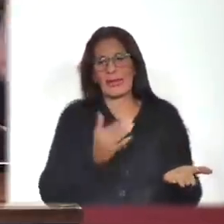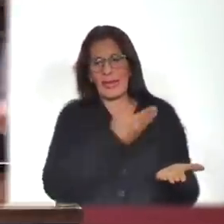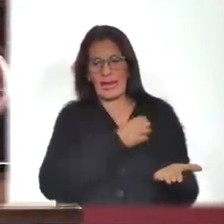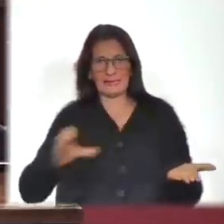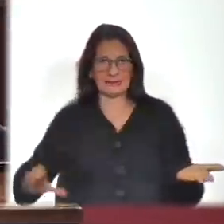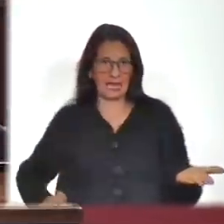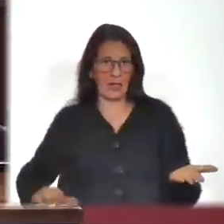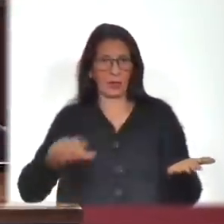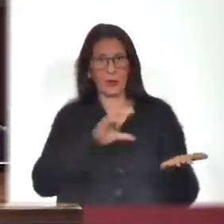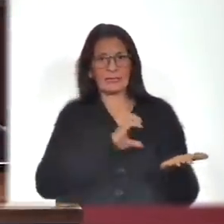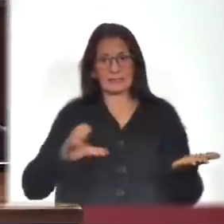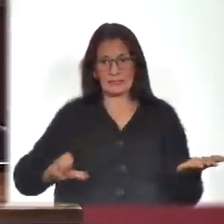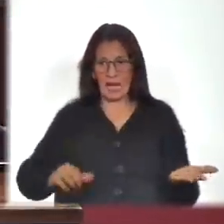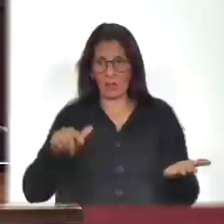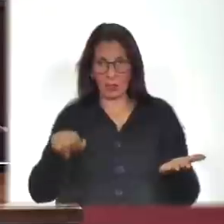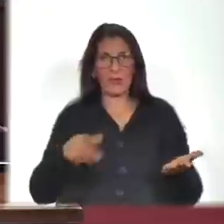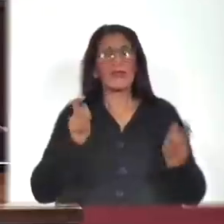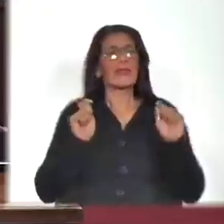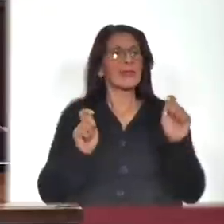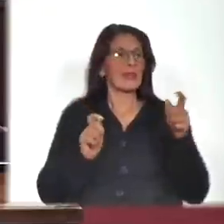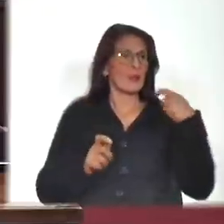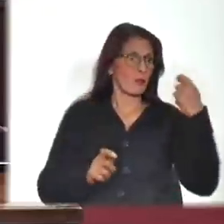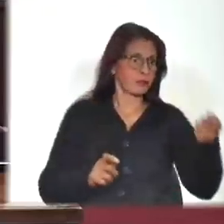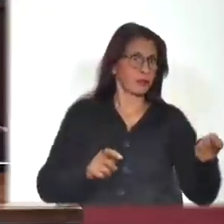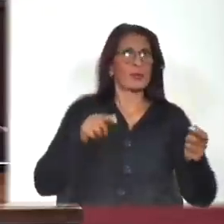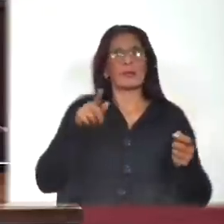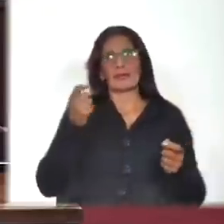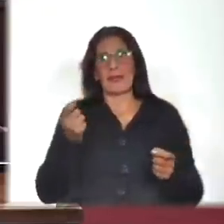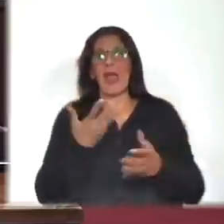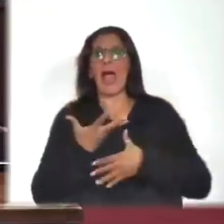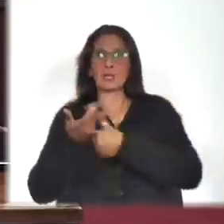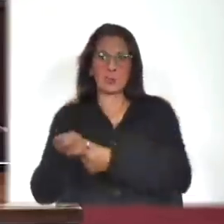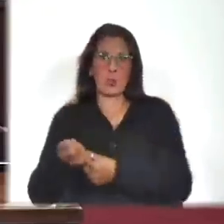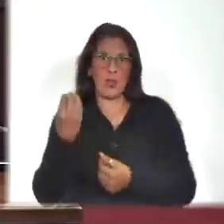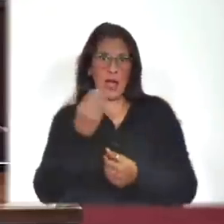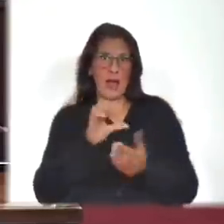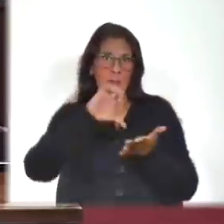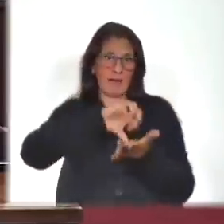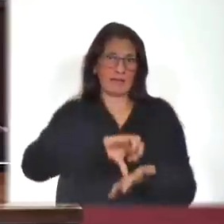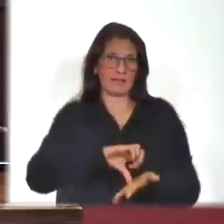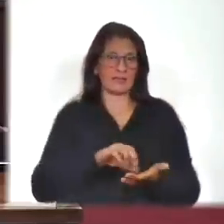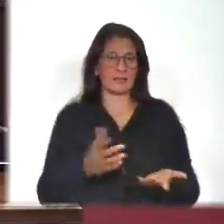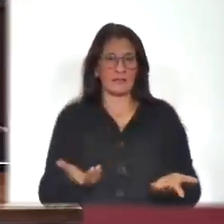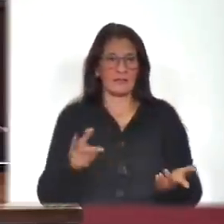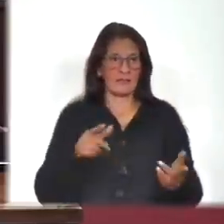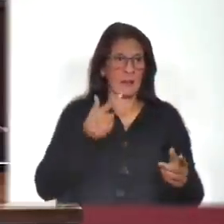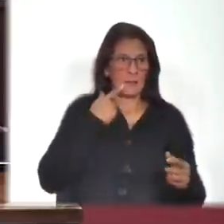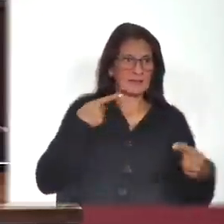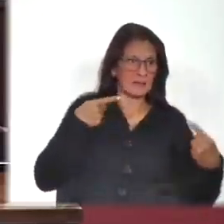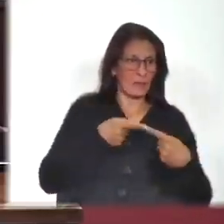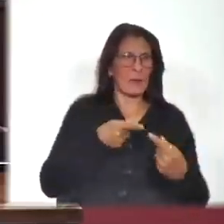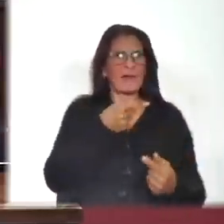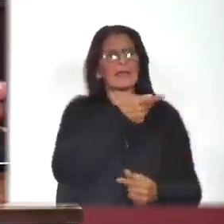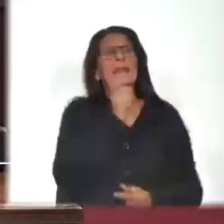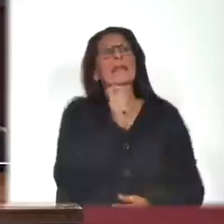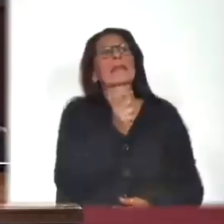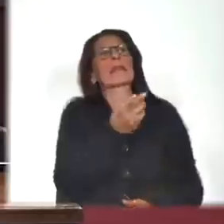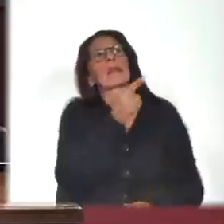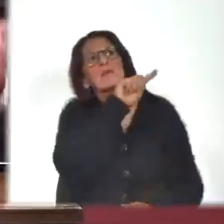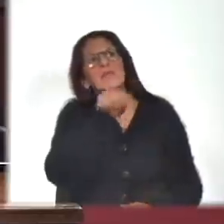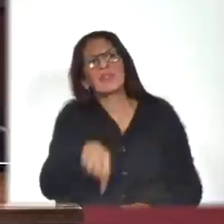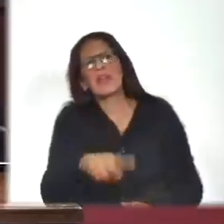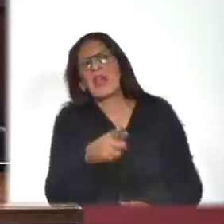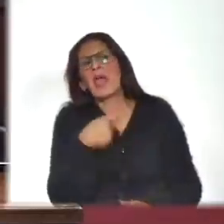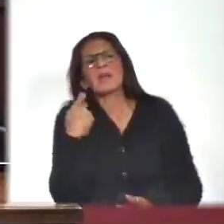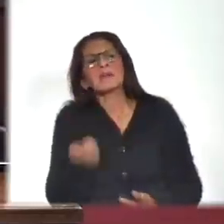invierte ayuda al país y esto es lo que no se entiende. Se mira con suspicacia y con recelo porque viene a invertir, quién sabe llevarse qué cosa.